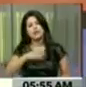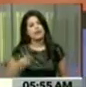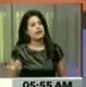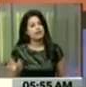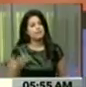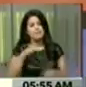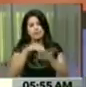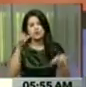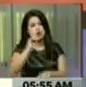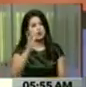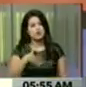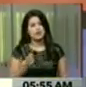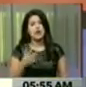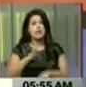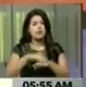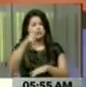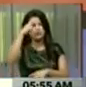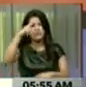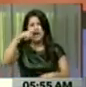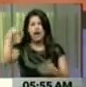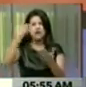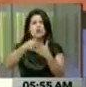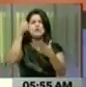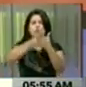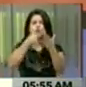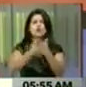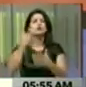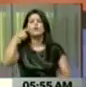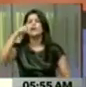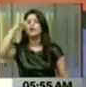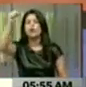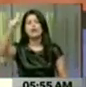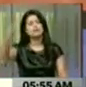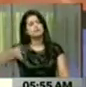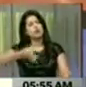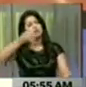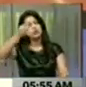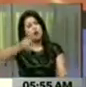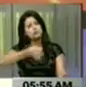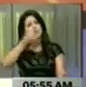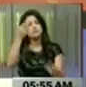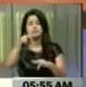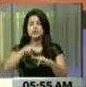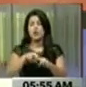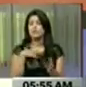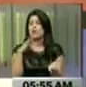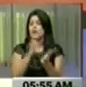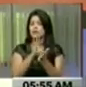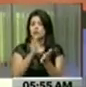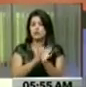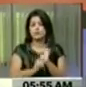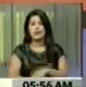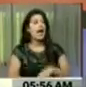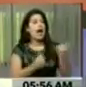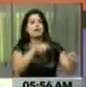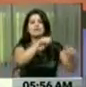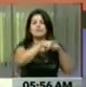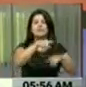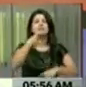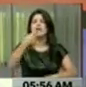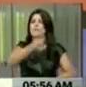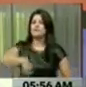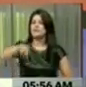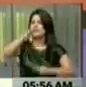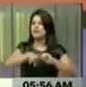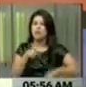Porque venimos de ahí, de la lucha. Ustedes vieron como Nicolás está hablando tranquilito, sentado. Ahora cargan también una vaina porque el presidente anda sentado.